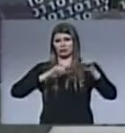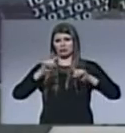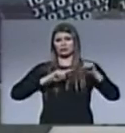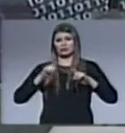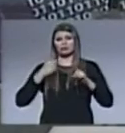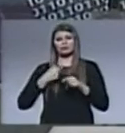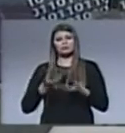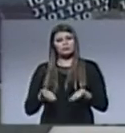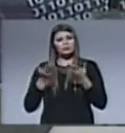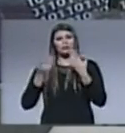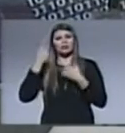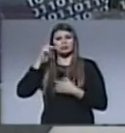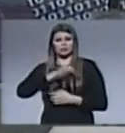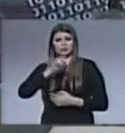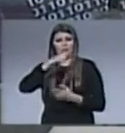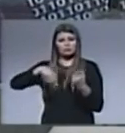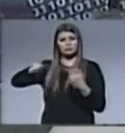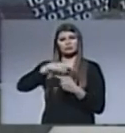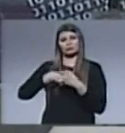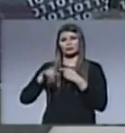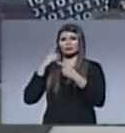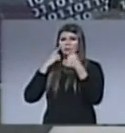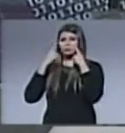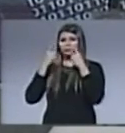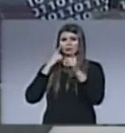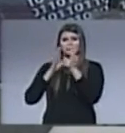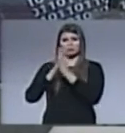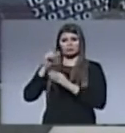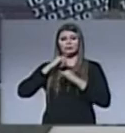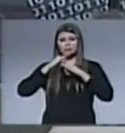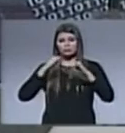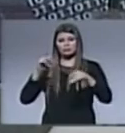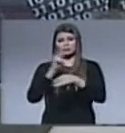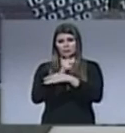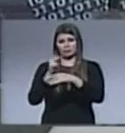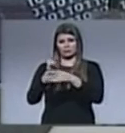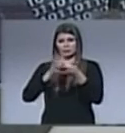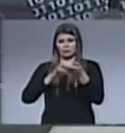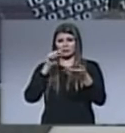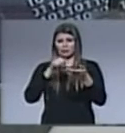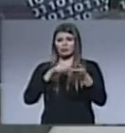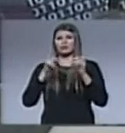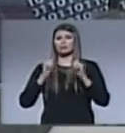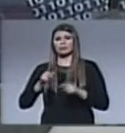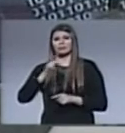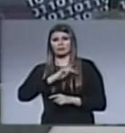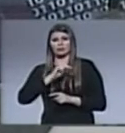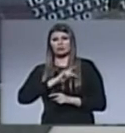motivar una renovación espiritual predicando la palabra de Dios. El líder genuino siempre